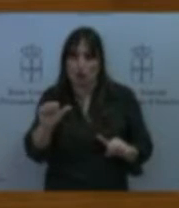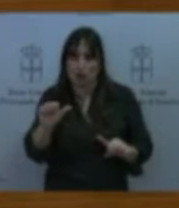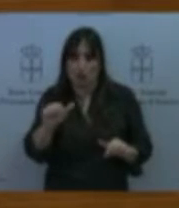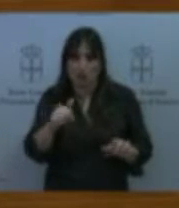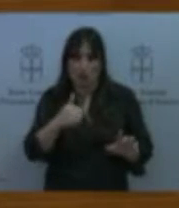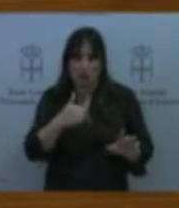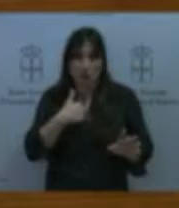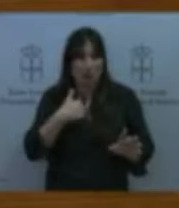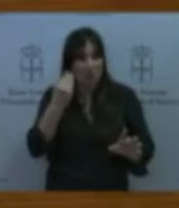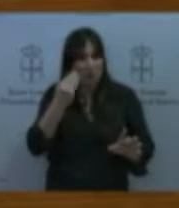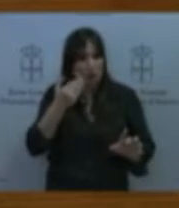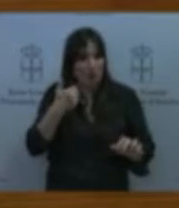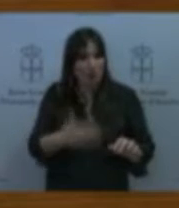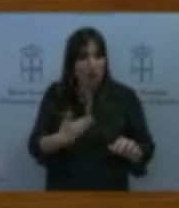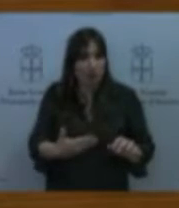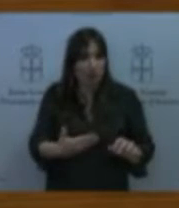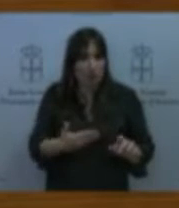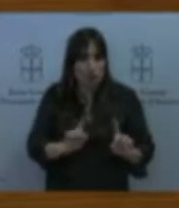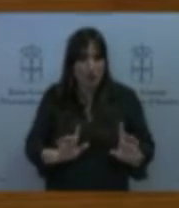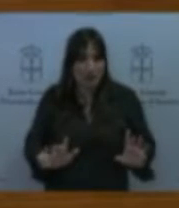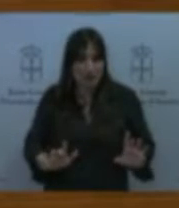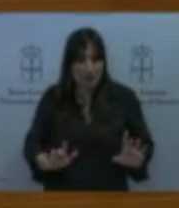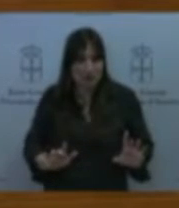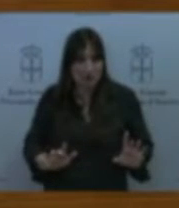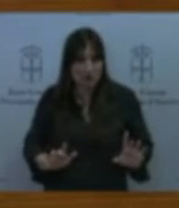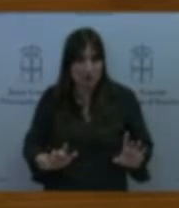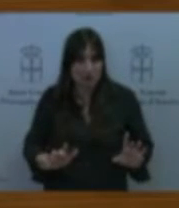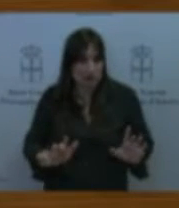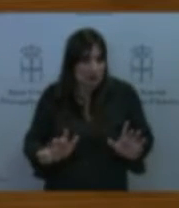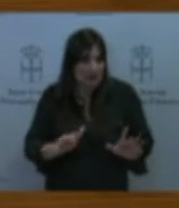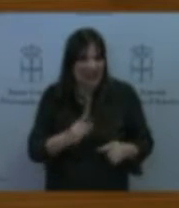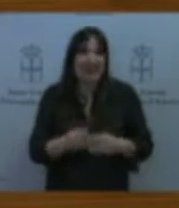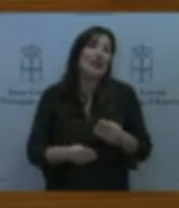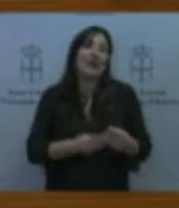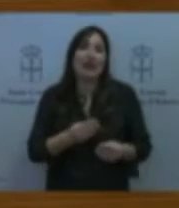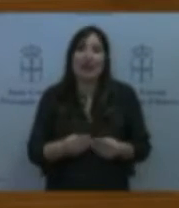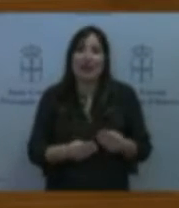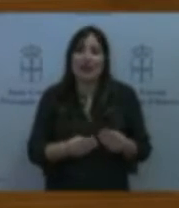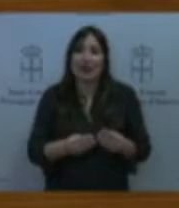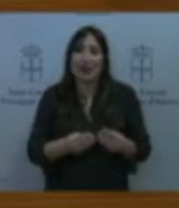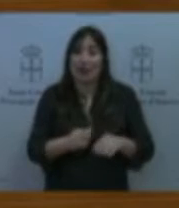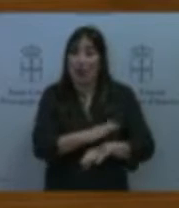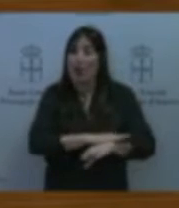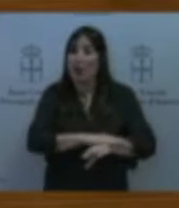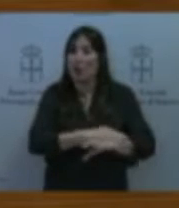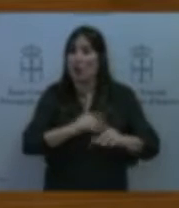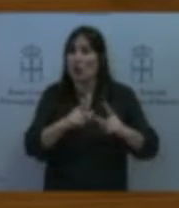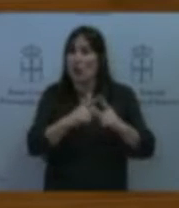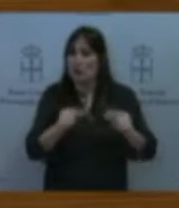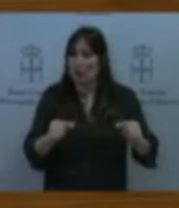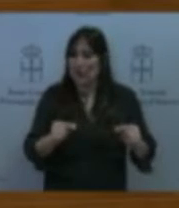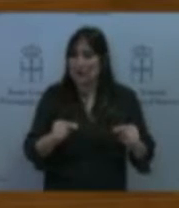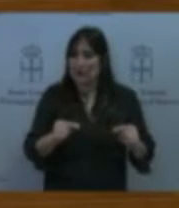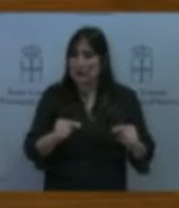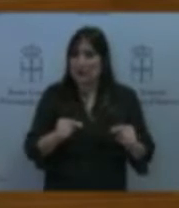¿qué quiso hacer el legislador o qué hizo el legislador asturiano cuando aprobó la ley de movilidad a